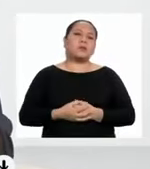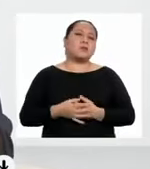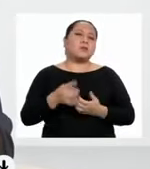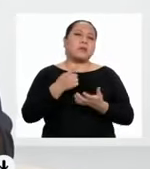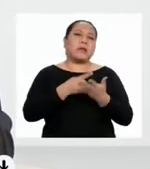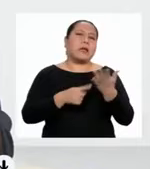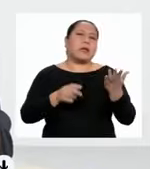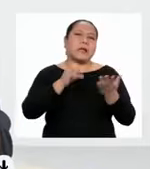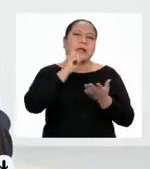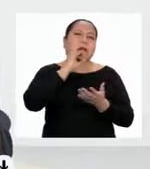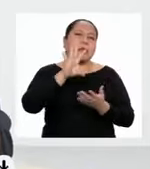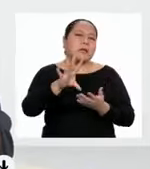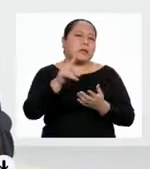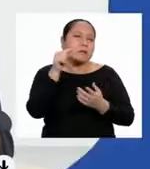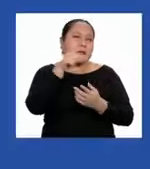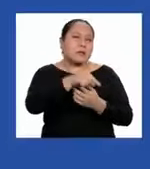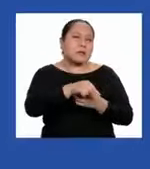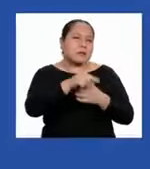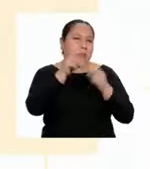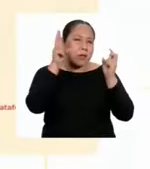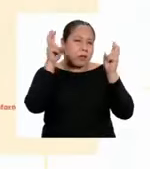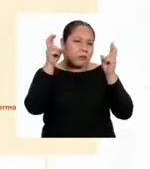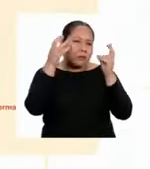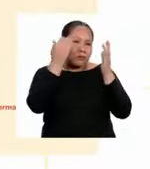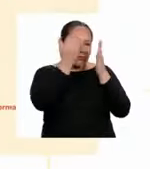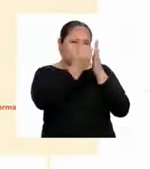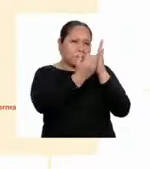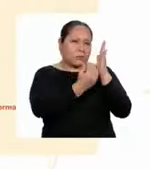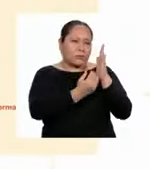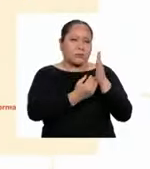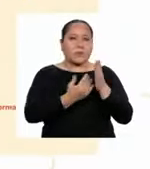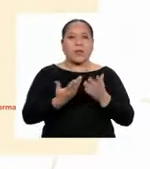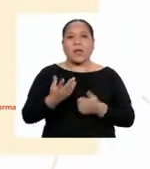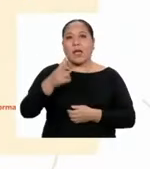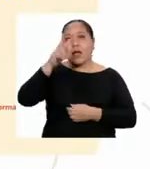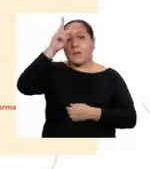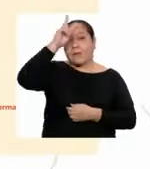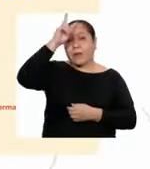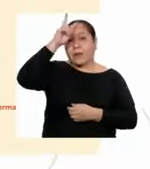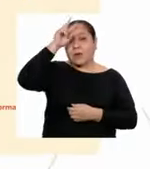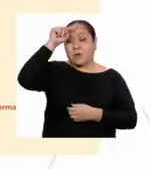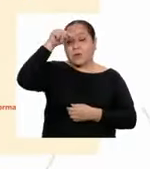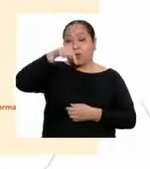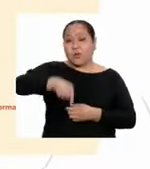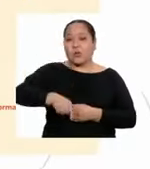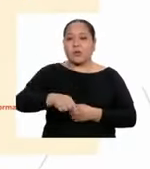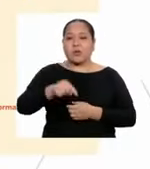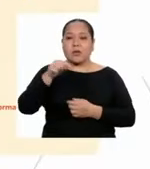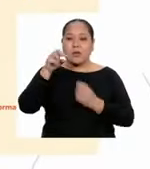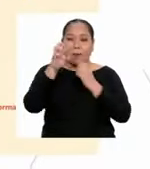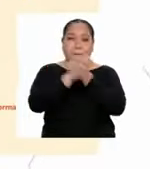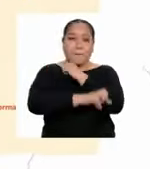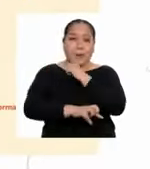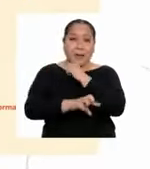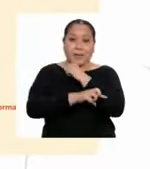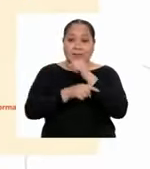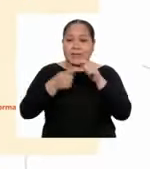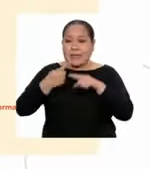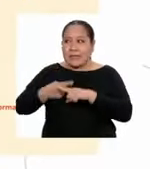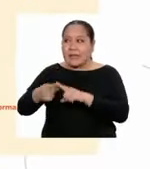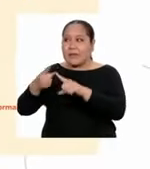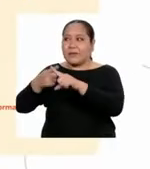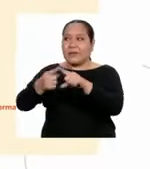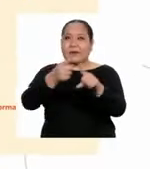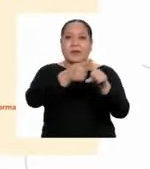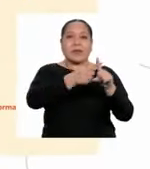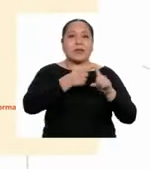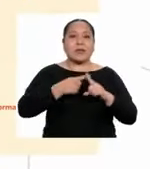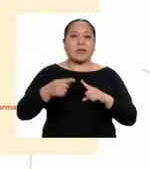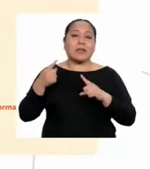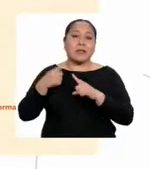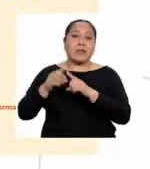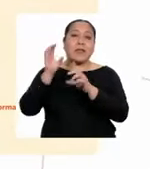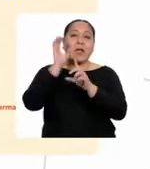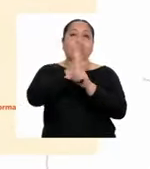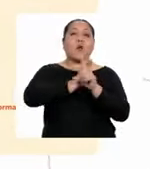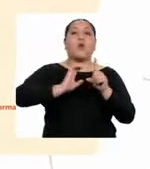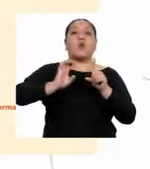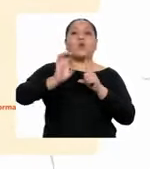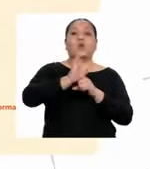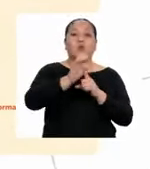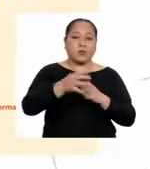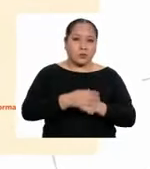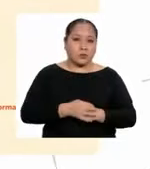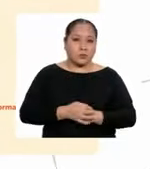texto Jonathan? El Perú es un país en el que hay una gran diversidad cultural.